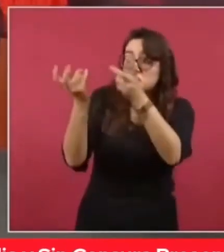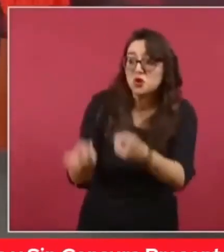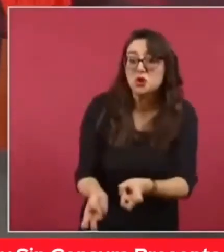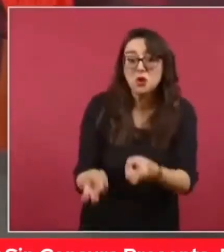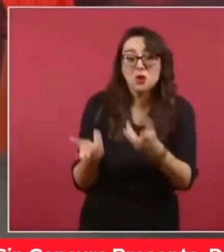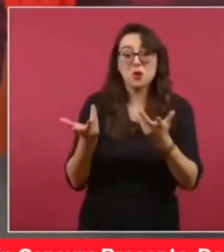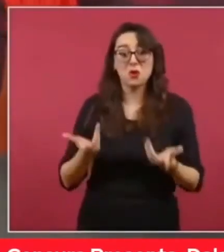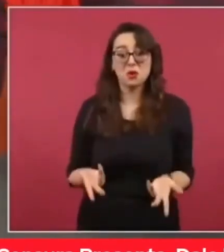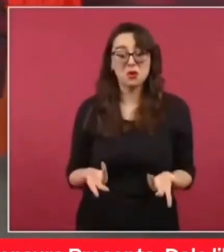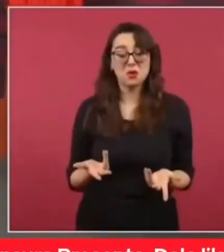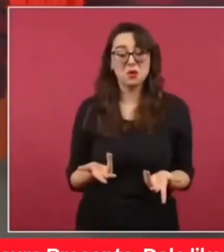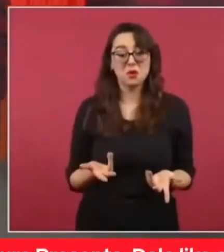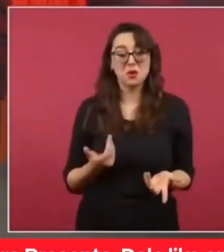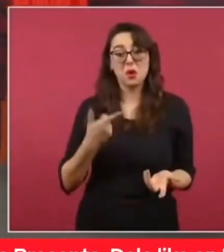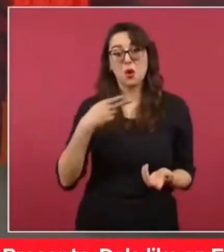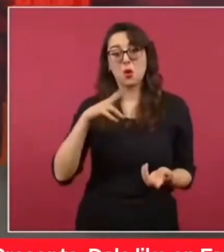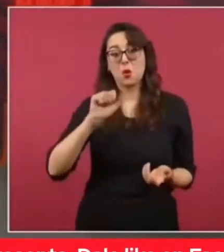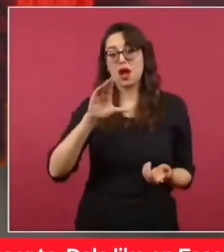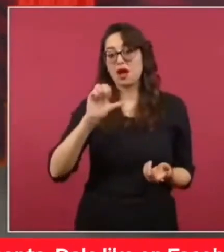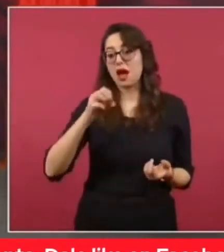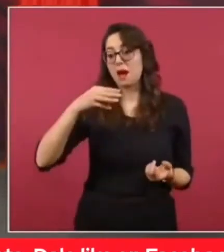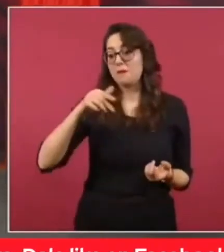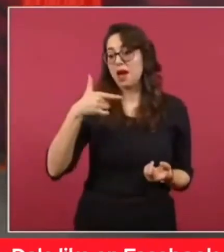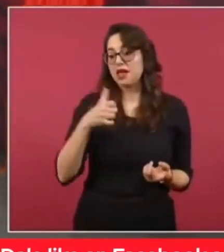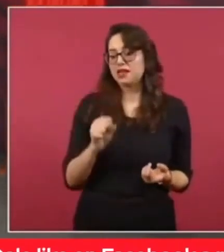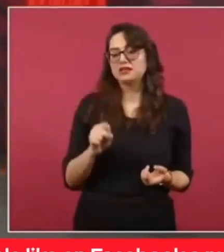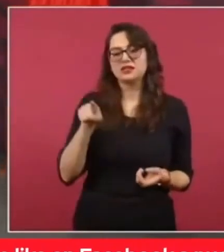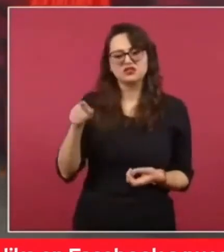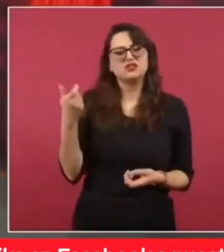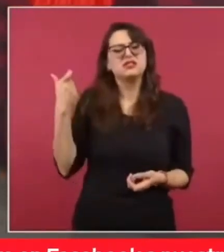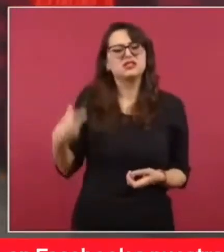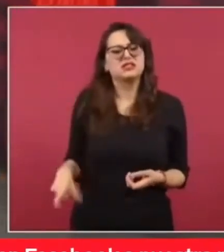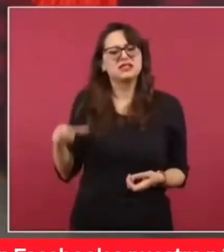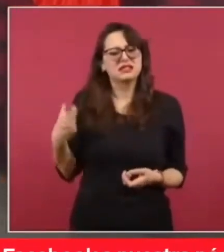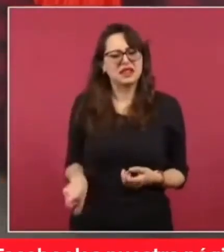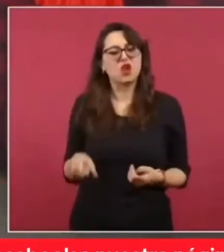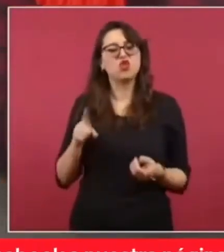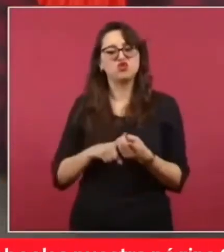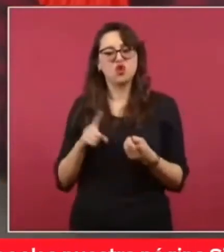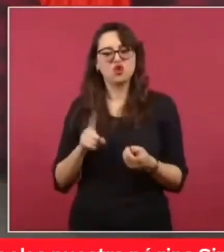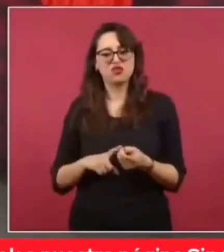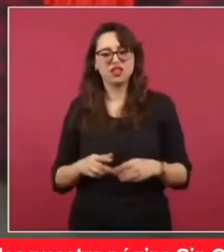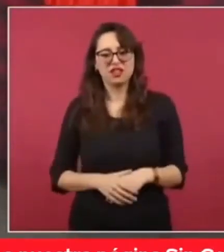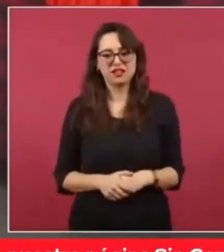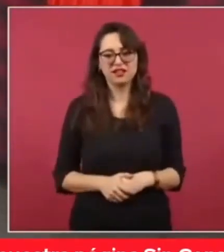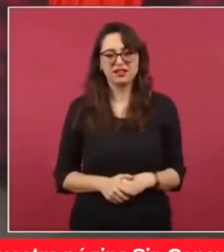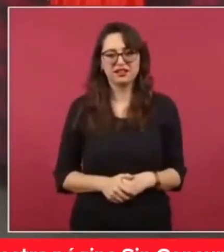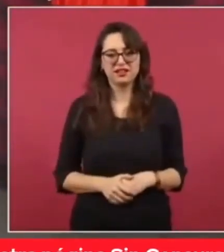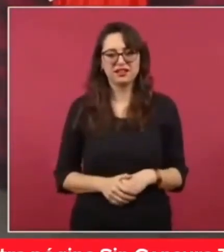que les sirven de fuente